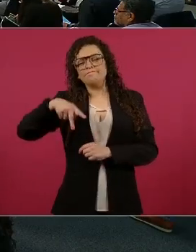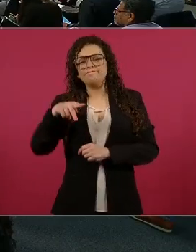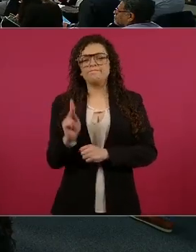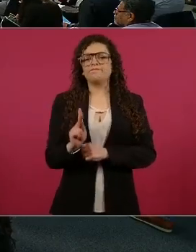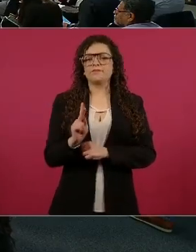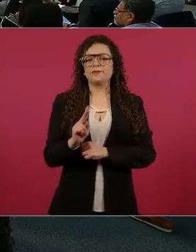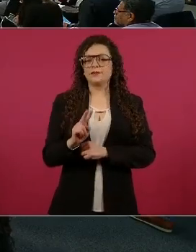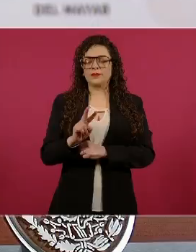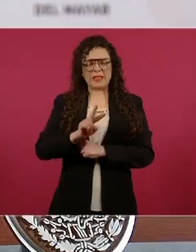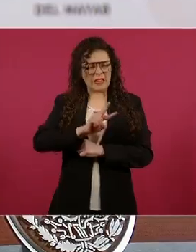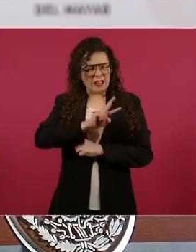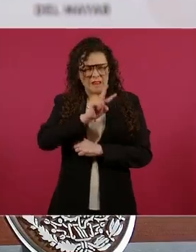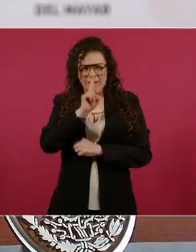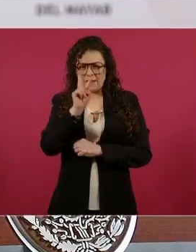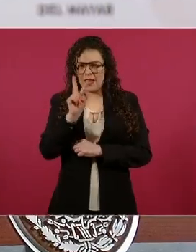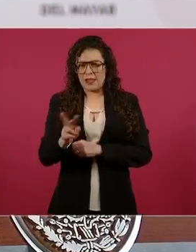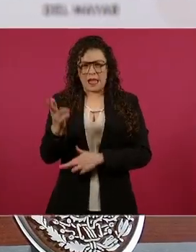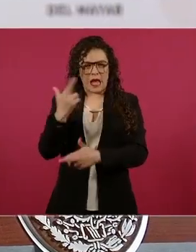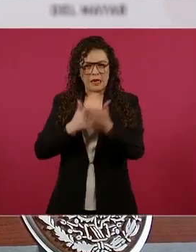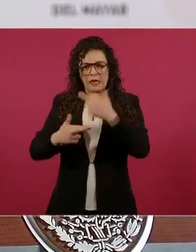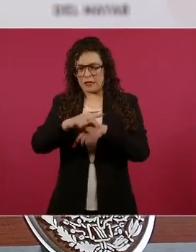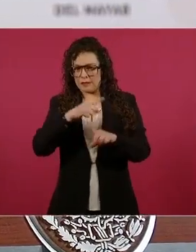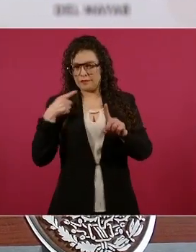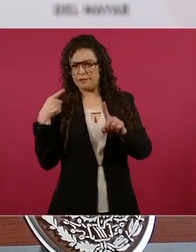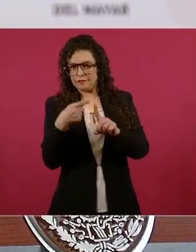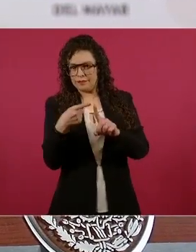valores, eso es lo primero.